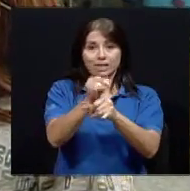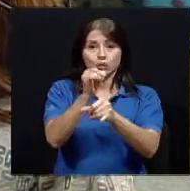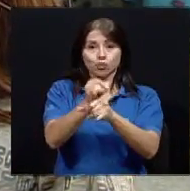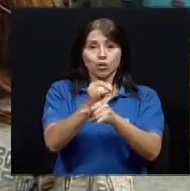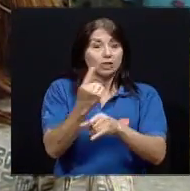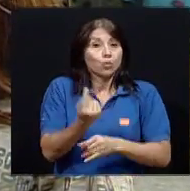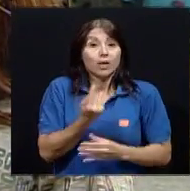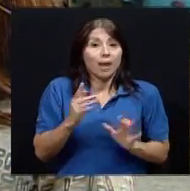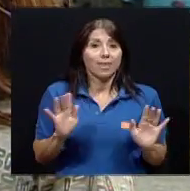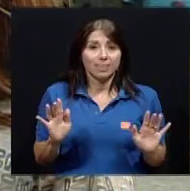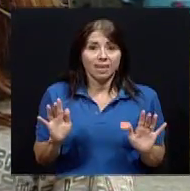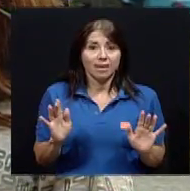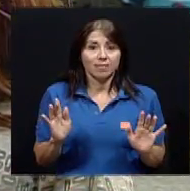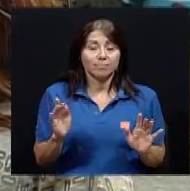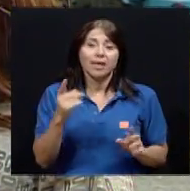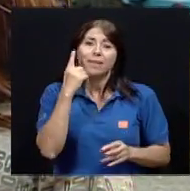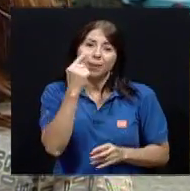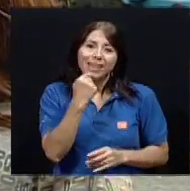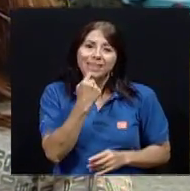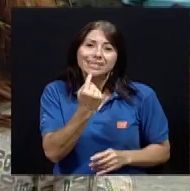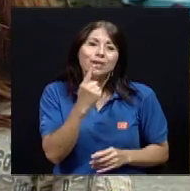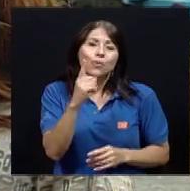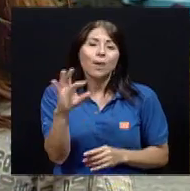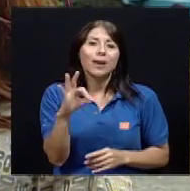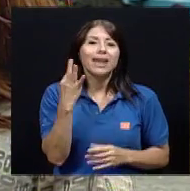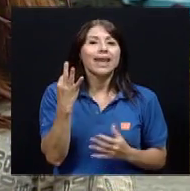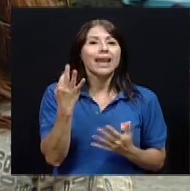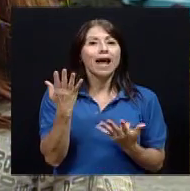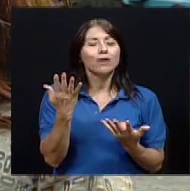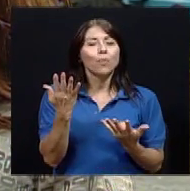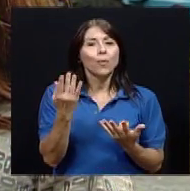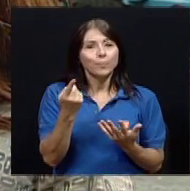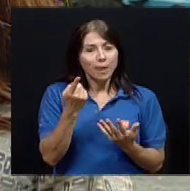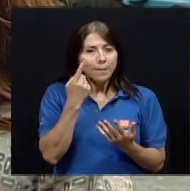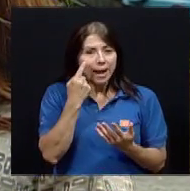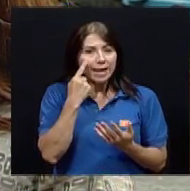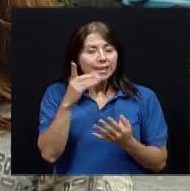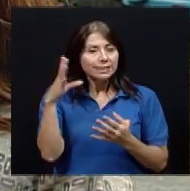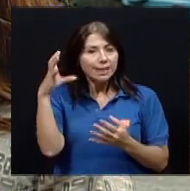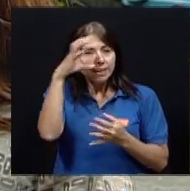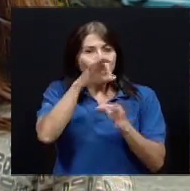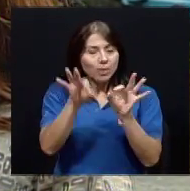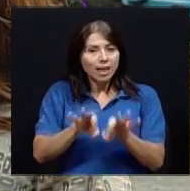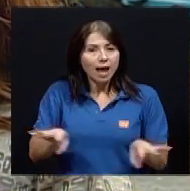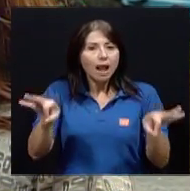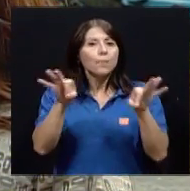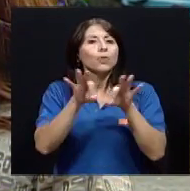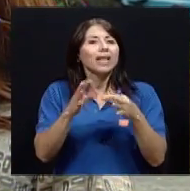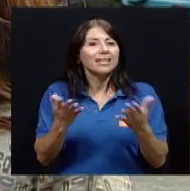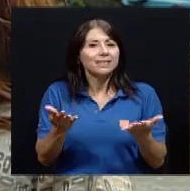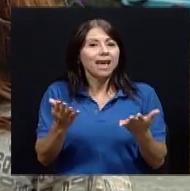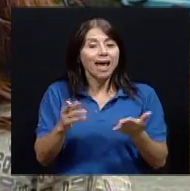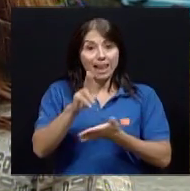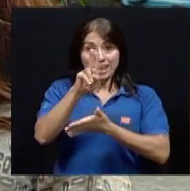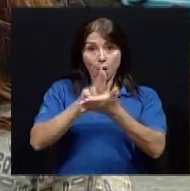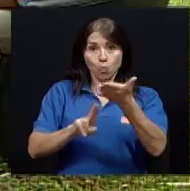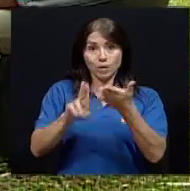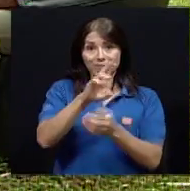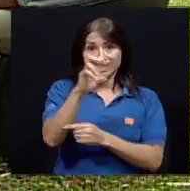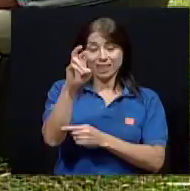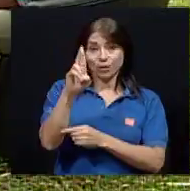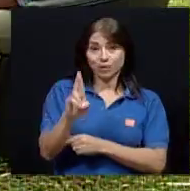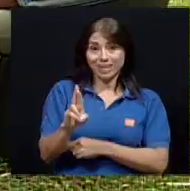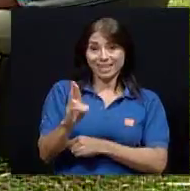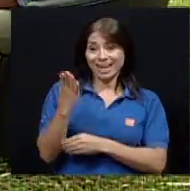manera, tal vez, como para ver la importancia que esto tiene, la Universidad de Costa Rica, que empezó siendo parte del sector salud,